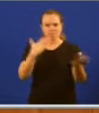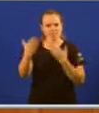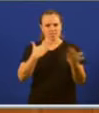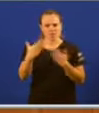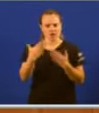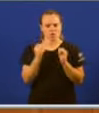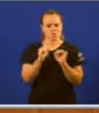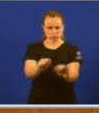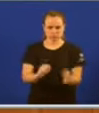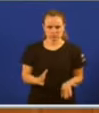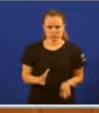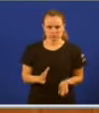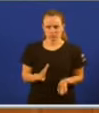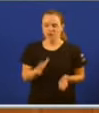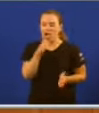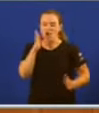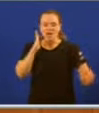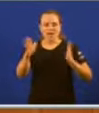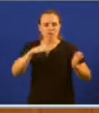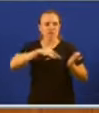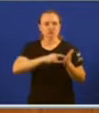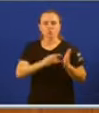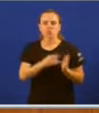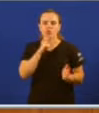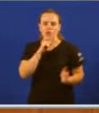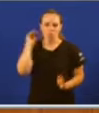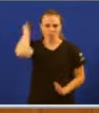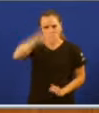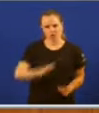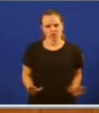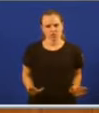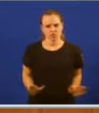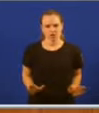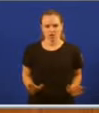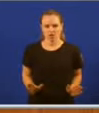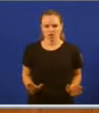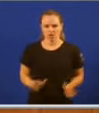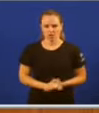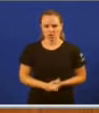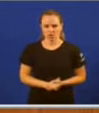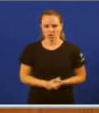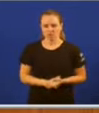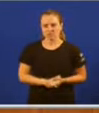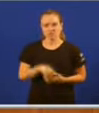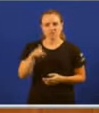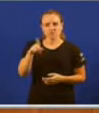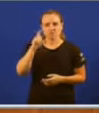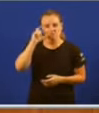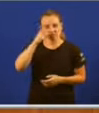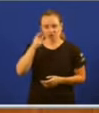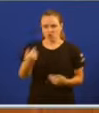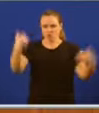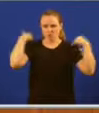momento no que a solución só pode ser a democracia. E manteño, señor Feijón, é vostede un absoluto